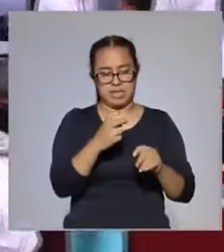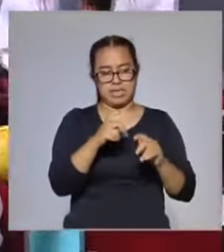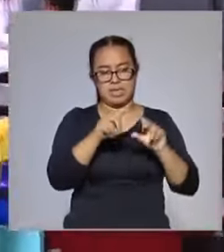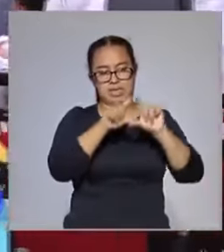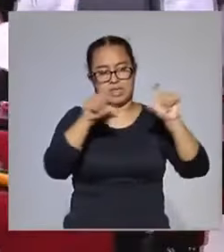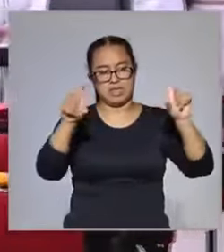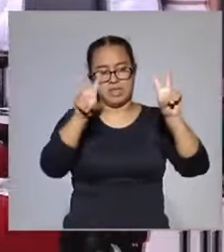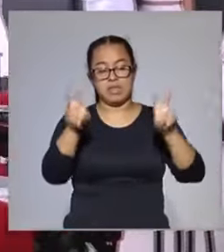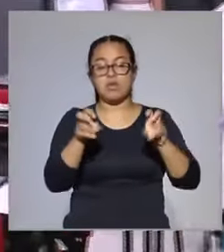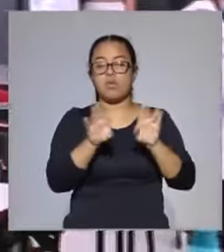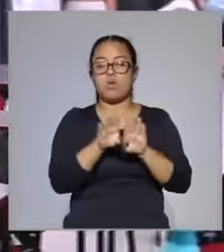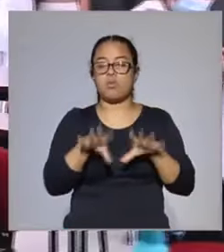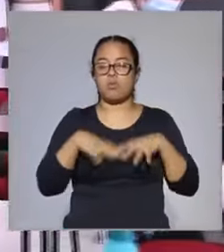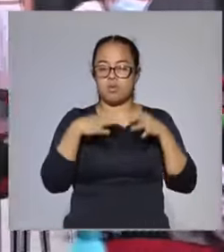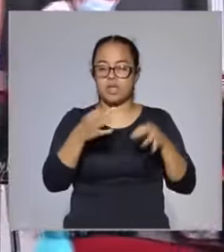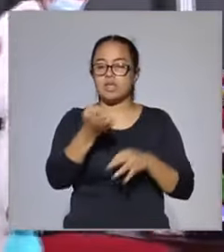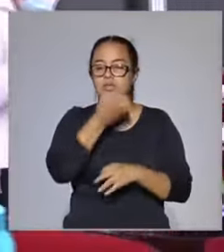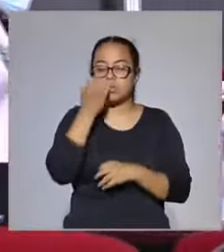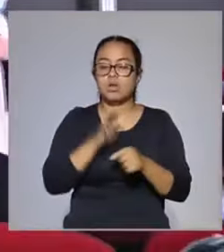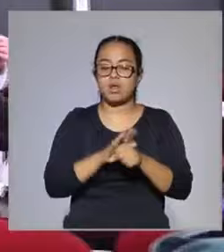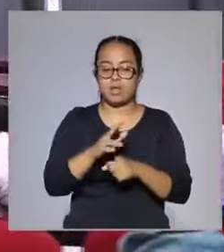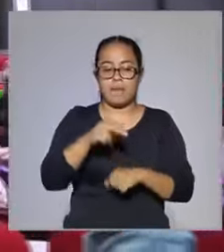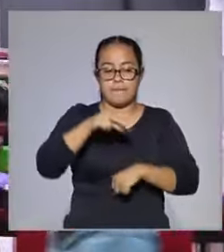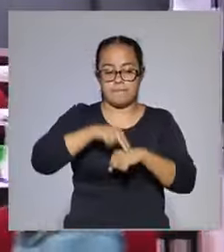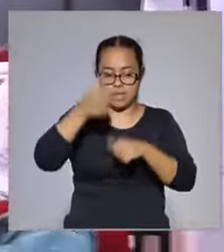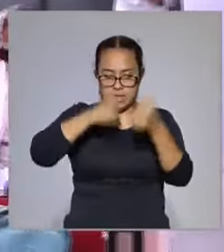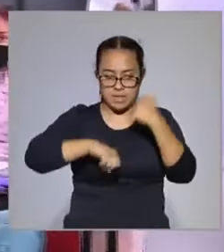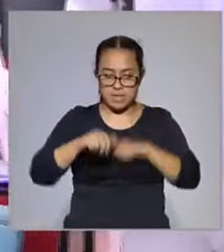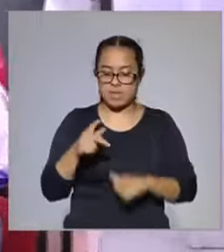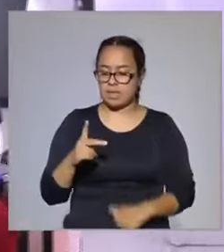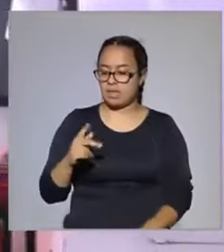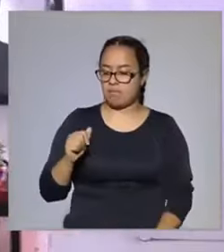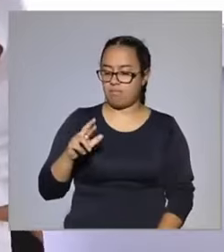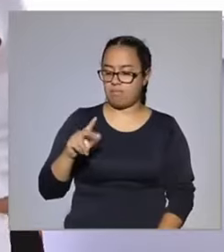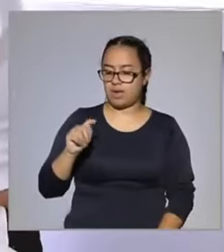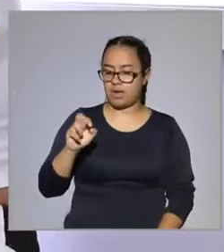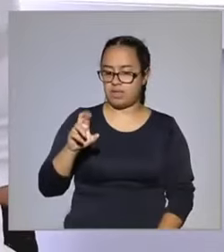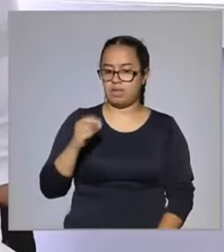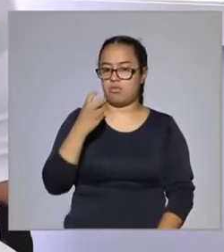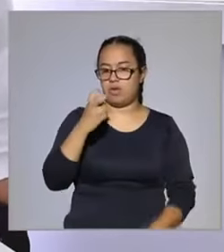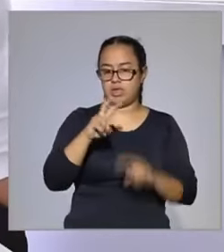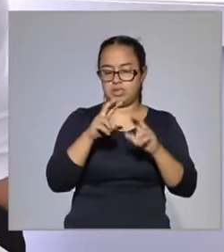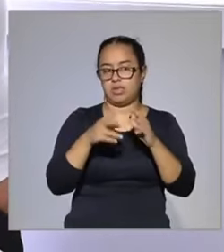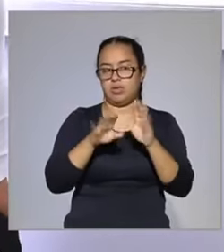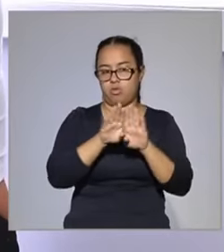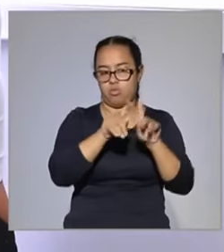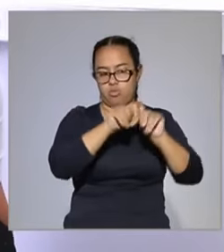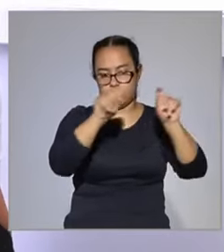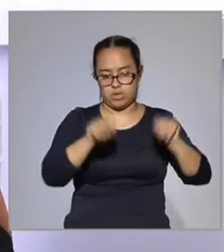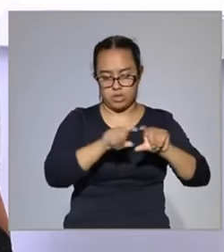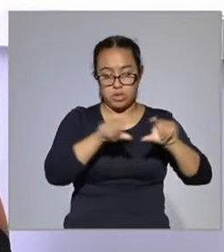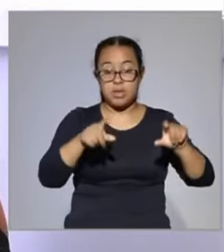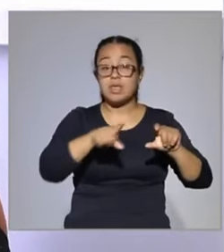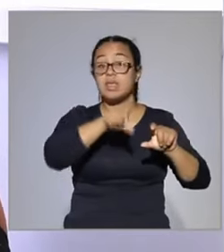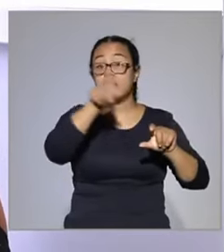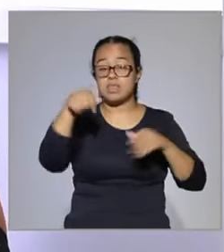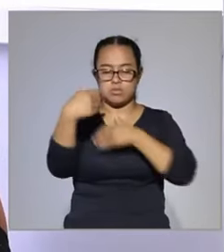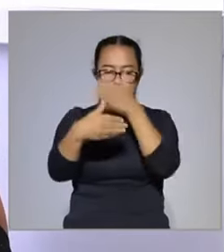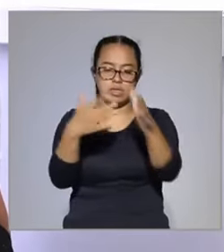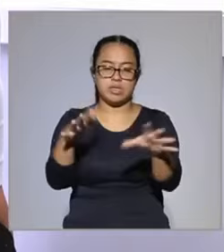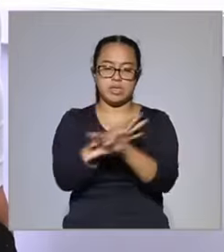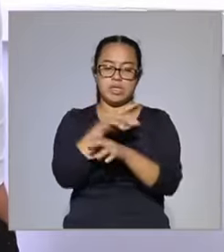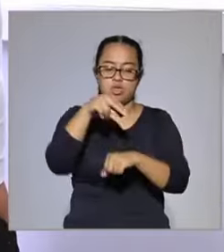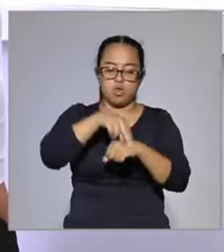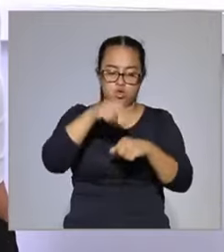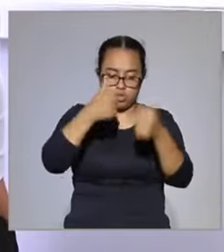de los egresados era médico cirujano y partero. Y posteriormente se cambia a médico cirujano